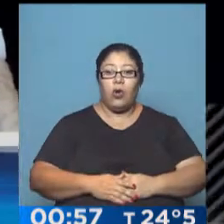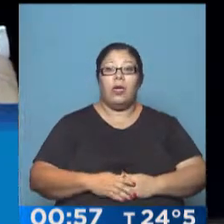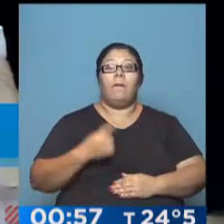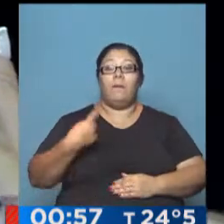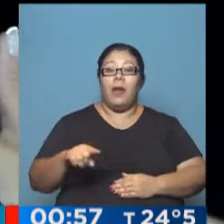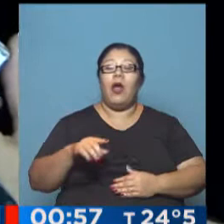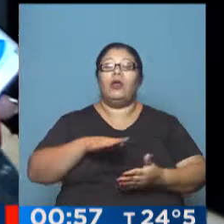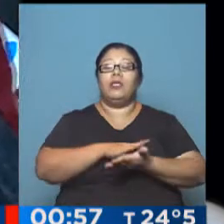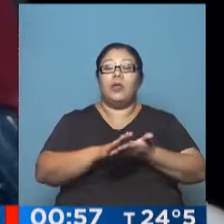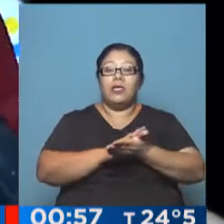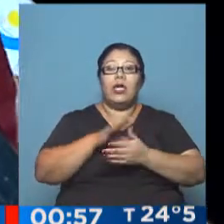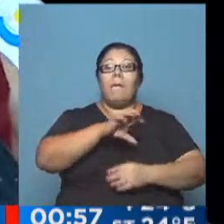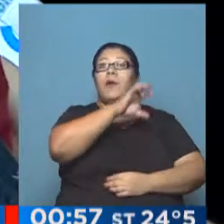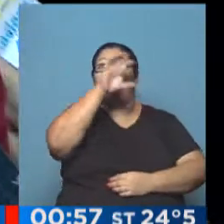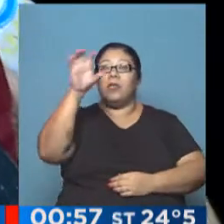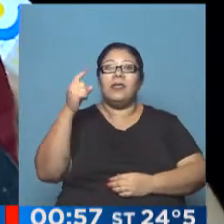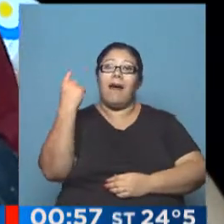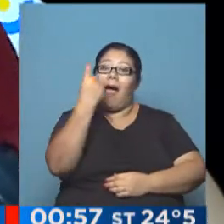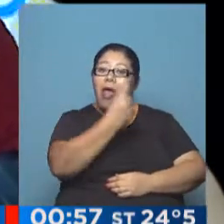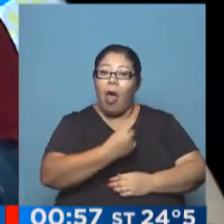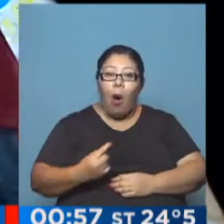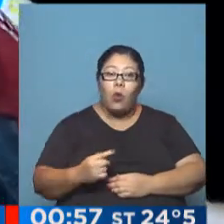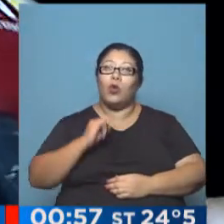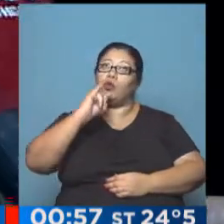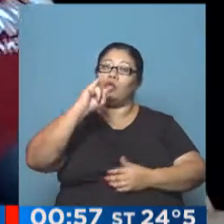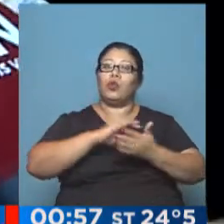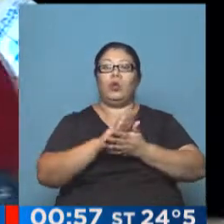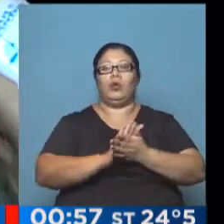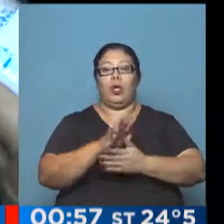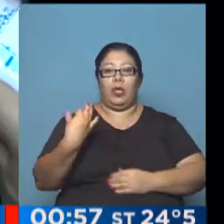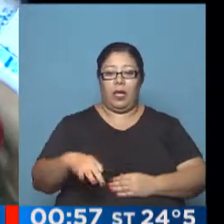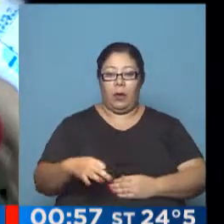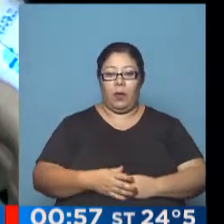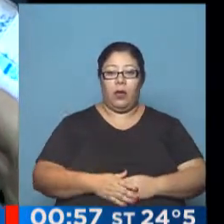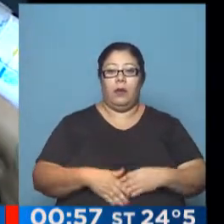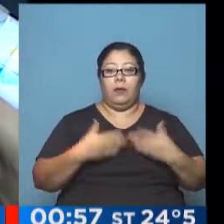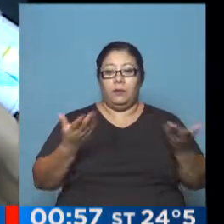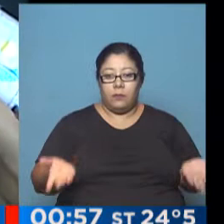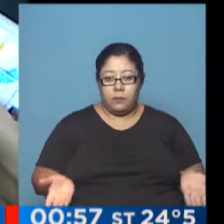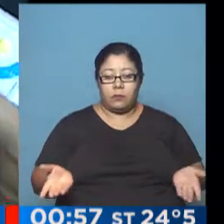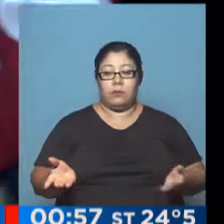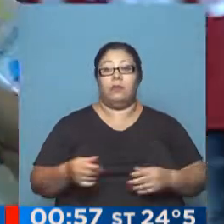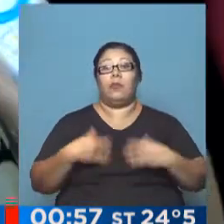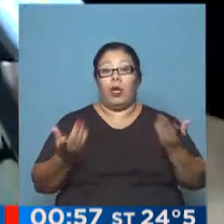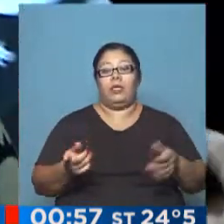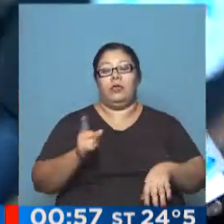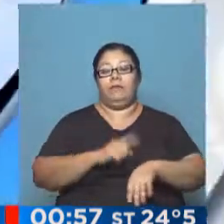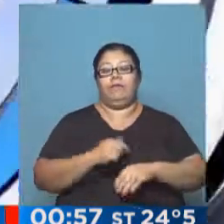una de las situaciones provinciales. Así que bueno, ese es el motivo y el cuarto intermedio.